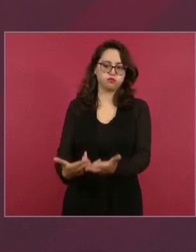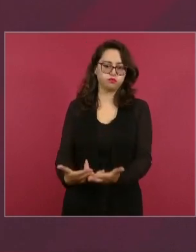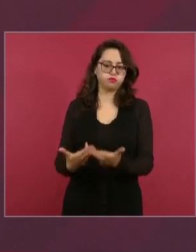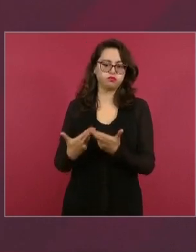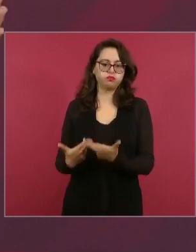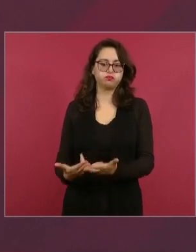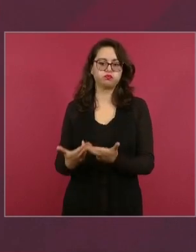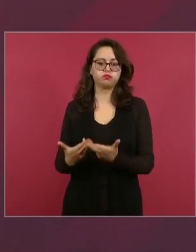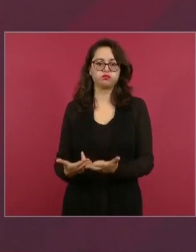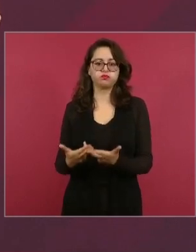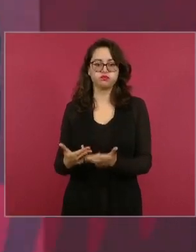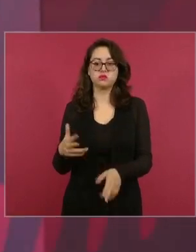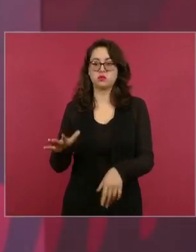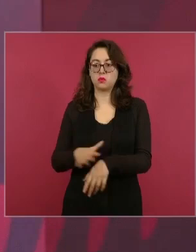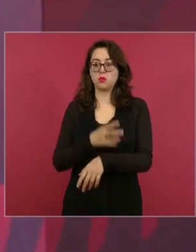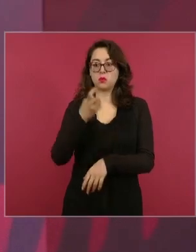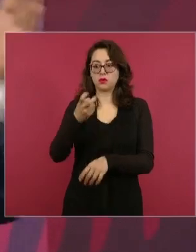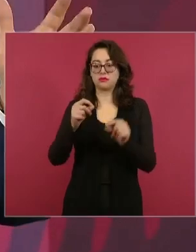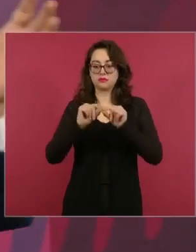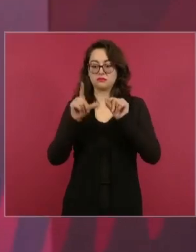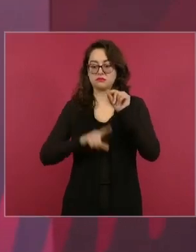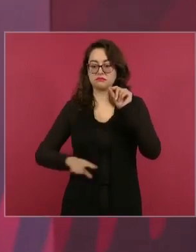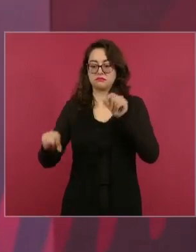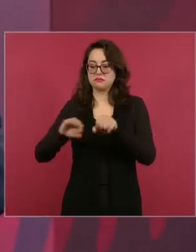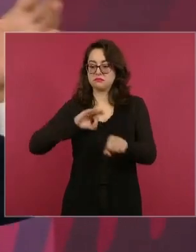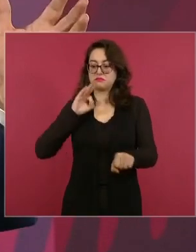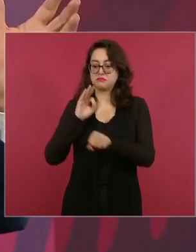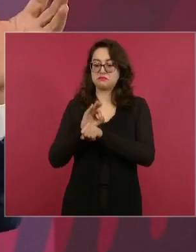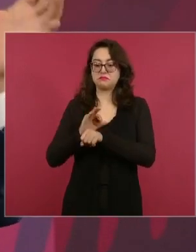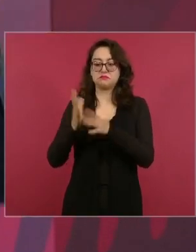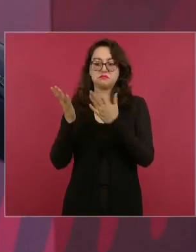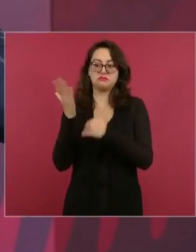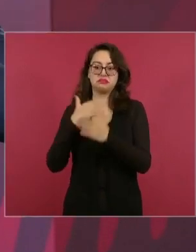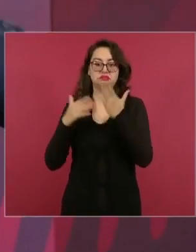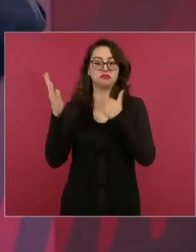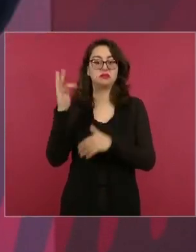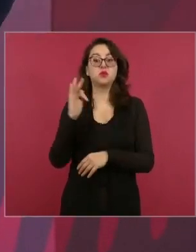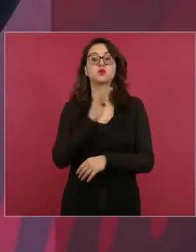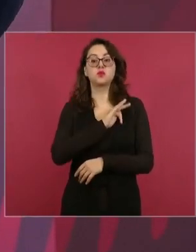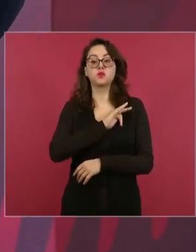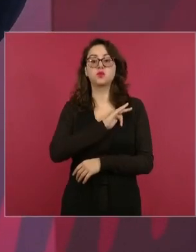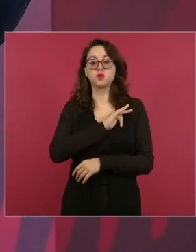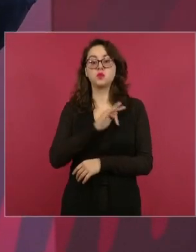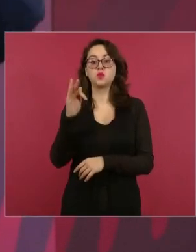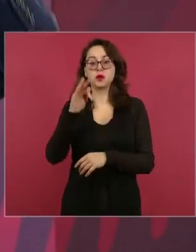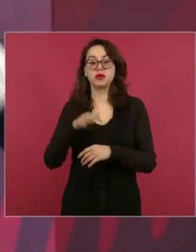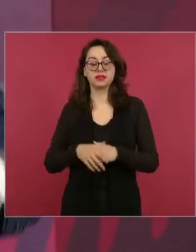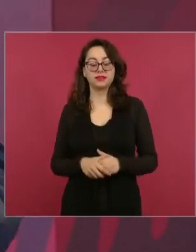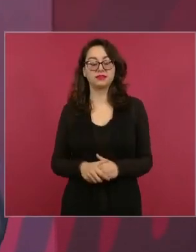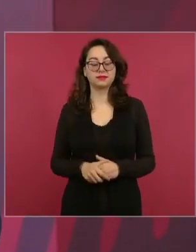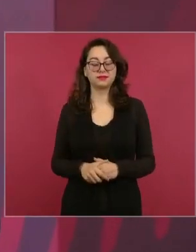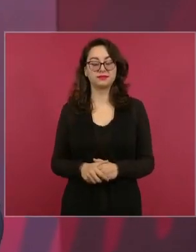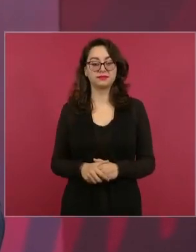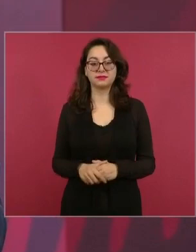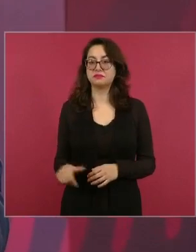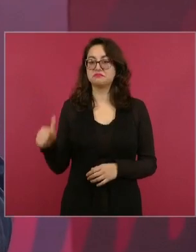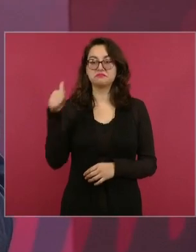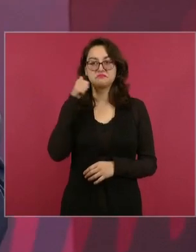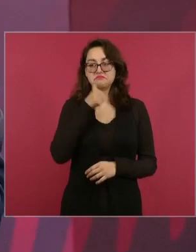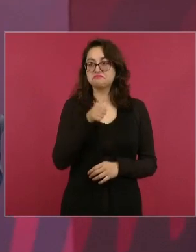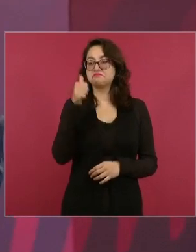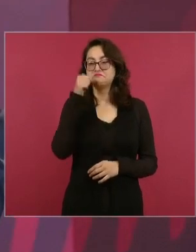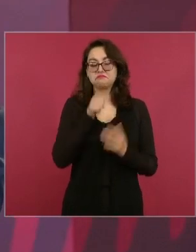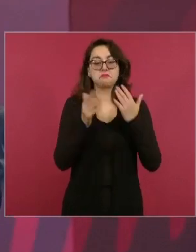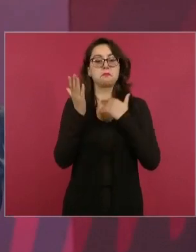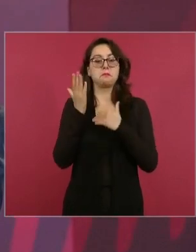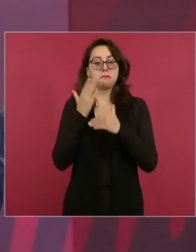siempre ante todas las calamidades y por eso México sale adelante.